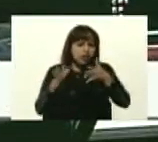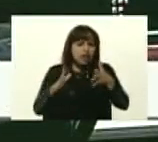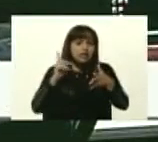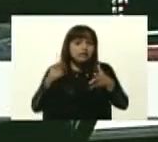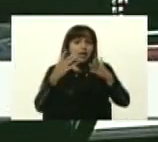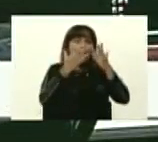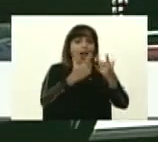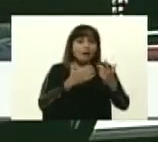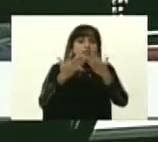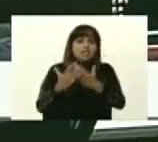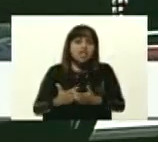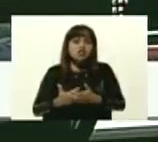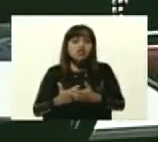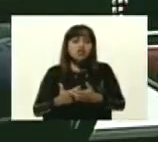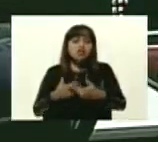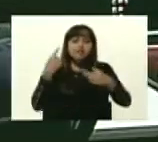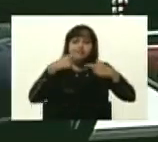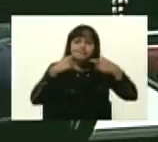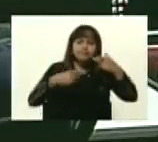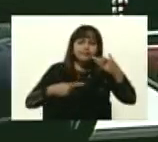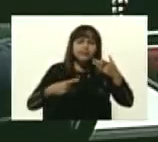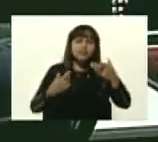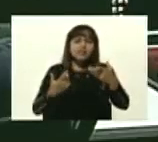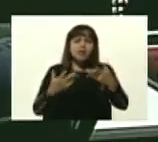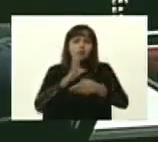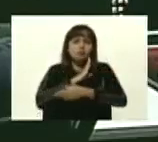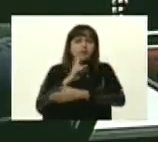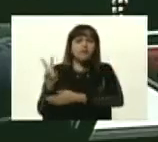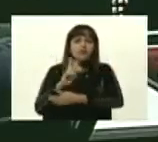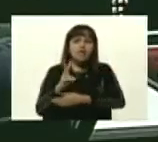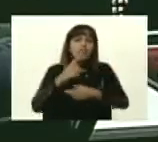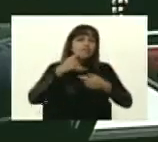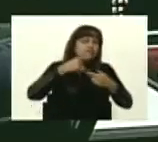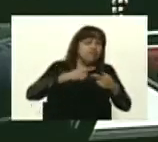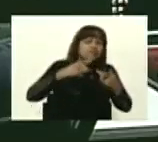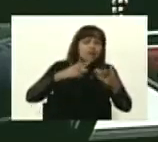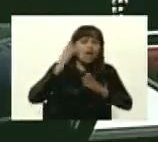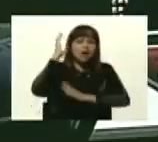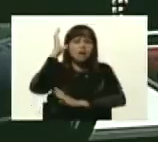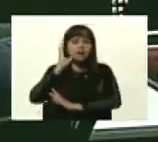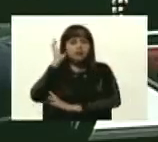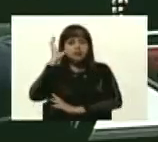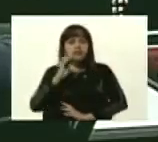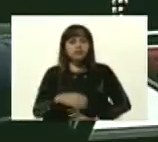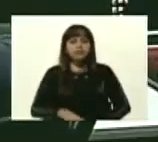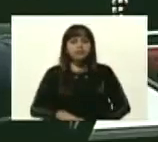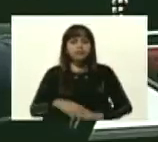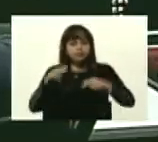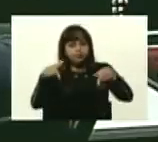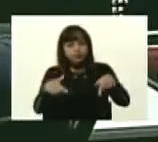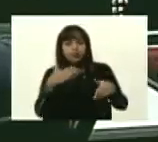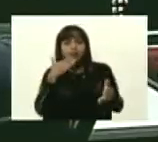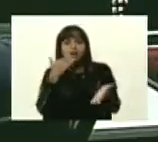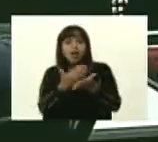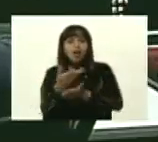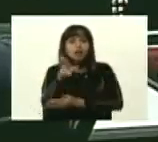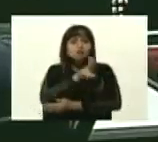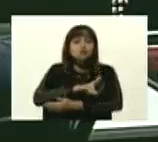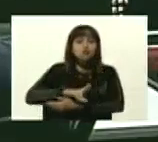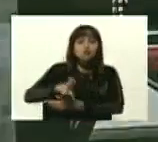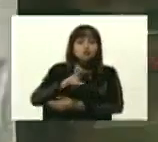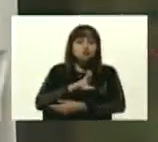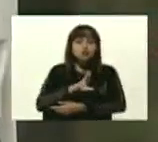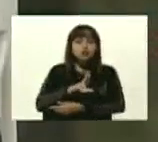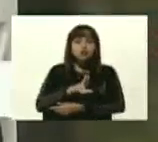administración de los recursos minerales del país, entre otras muchas capacidades. Esto gracias al uso de